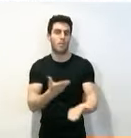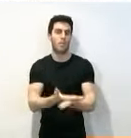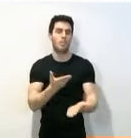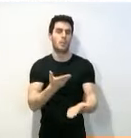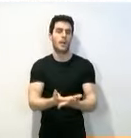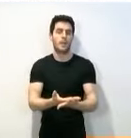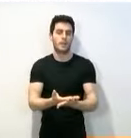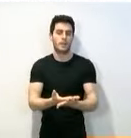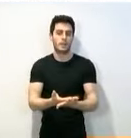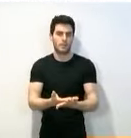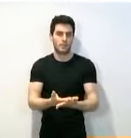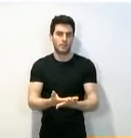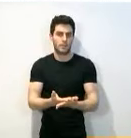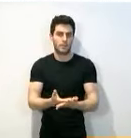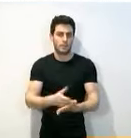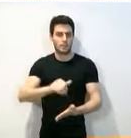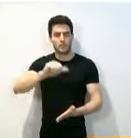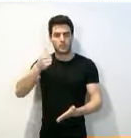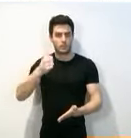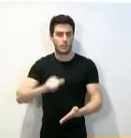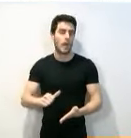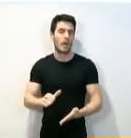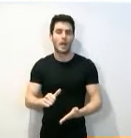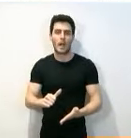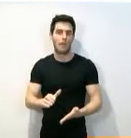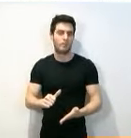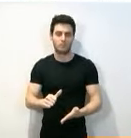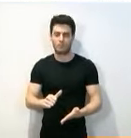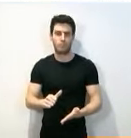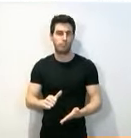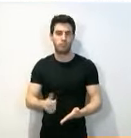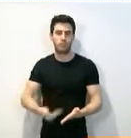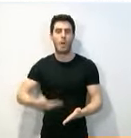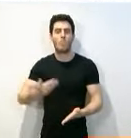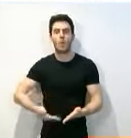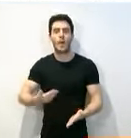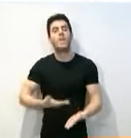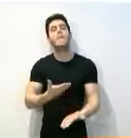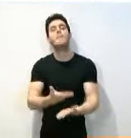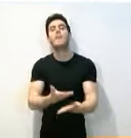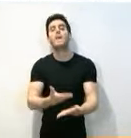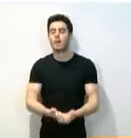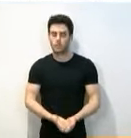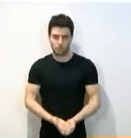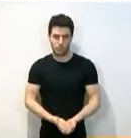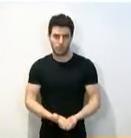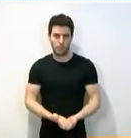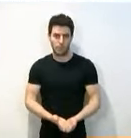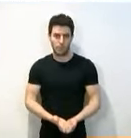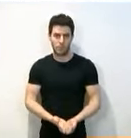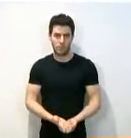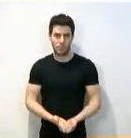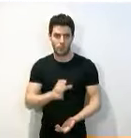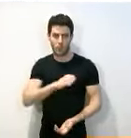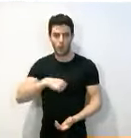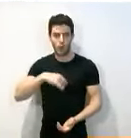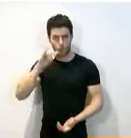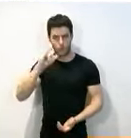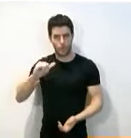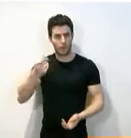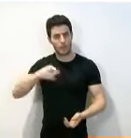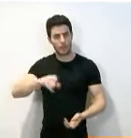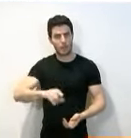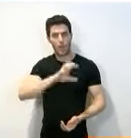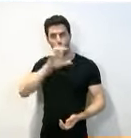significado Nájera a lo largo de la historia en esta comunidad, en esta comunidad y en otras limítrofes, ¿no?, con aquello